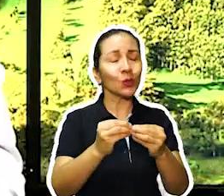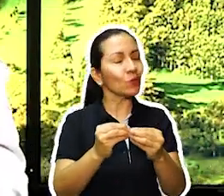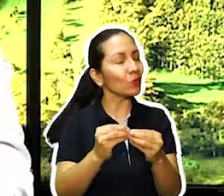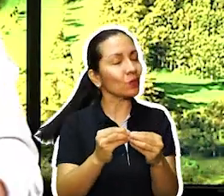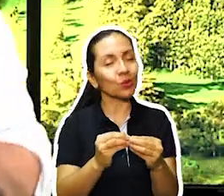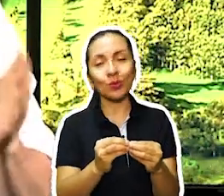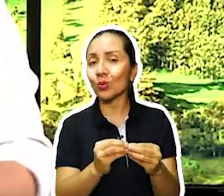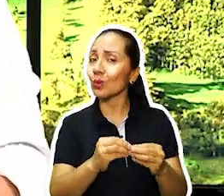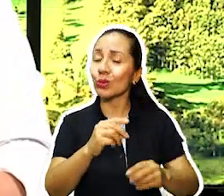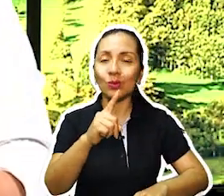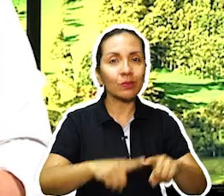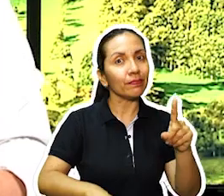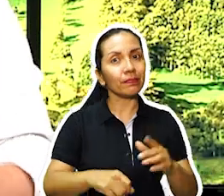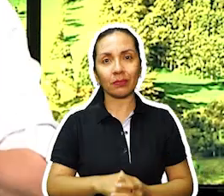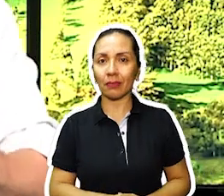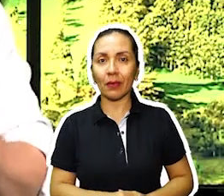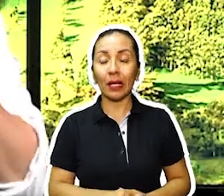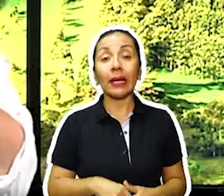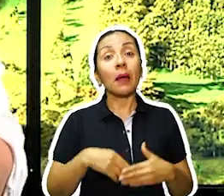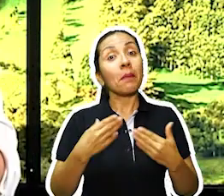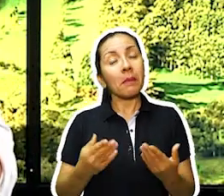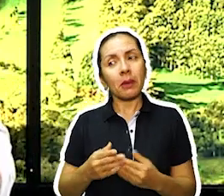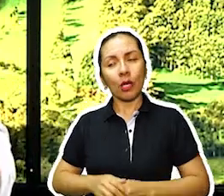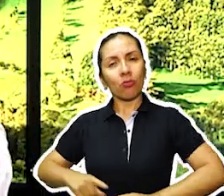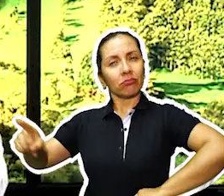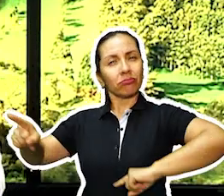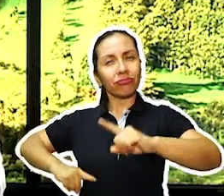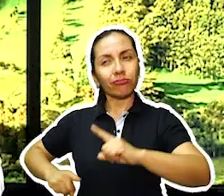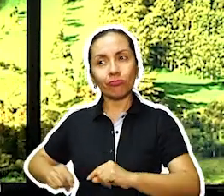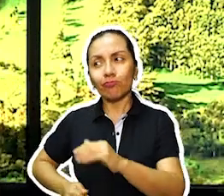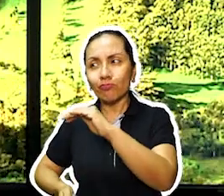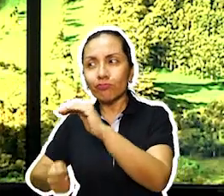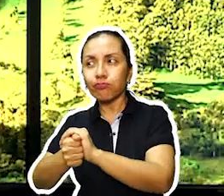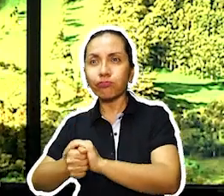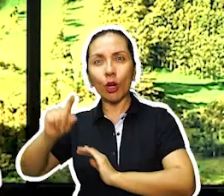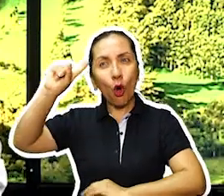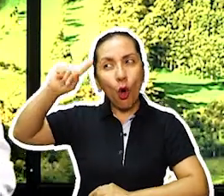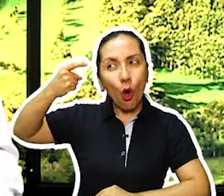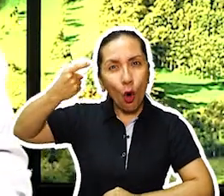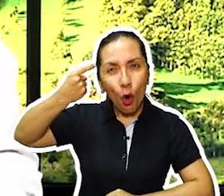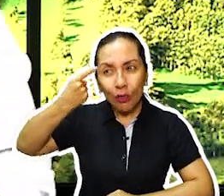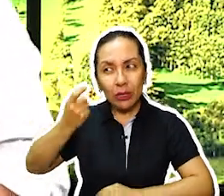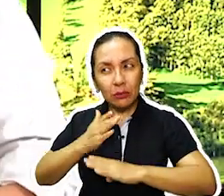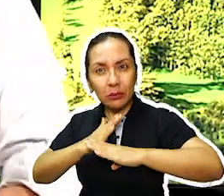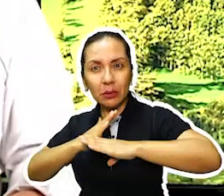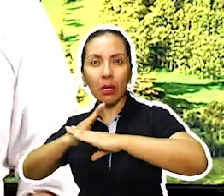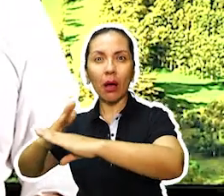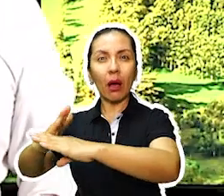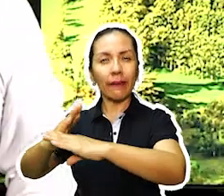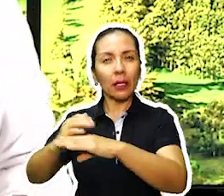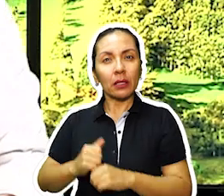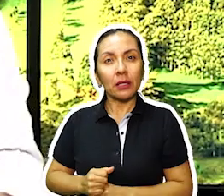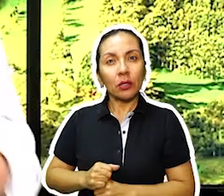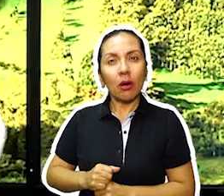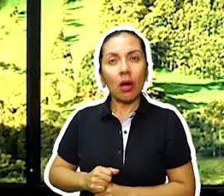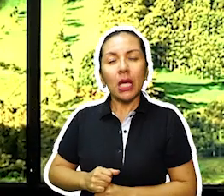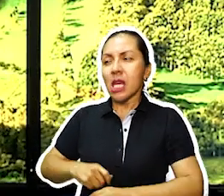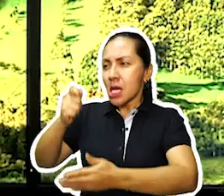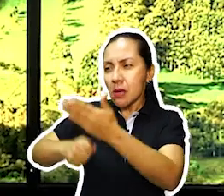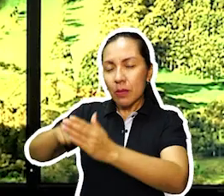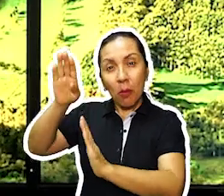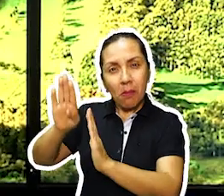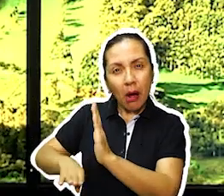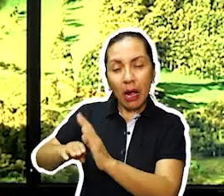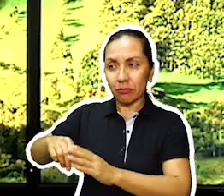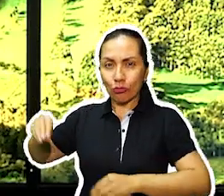impuestos, que por el contrario, a través de la lucha contra la alta burocracia del Estado, contra la evasión de impuestos, la ilusión de